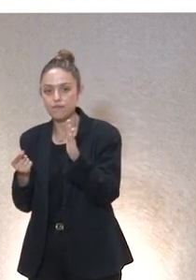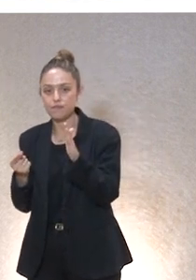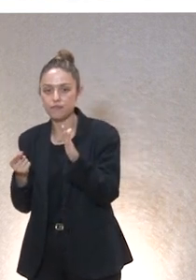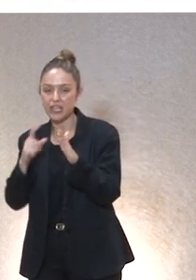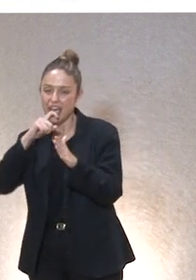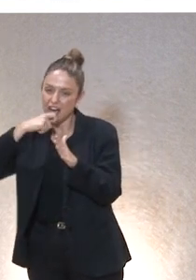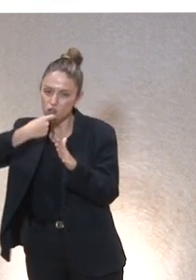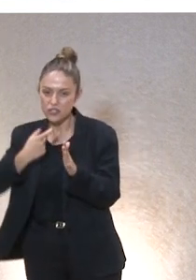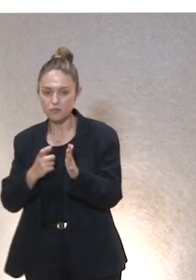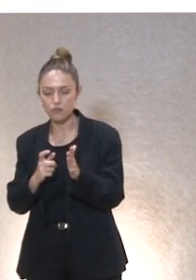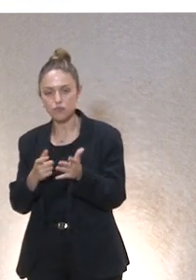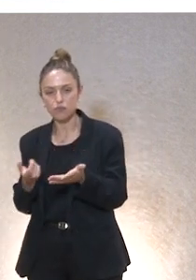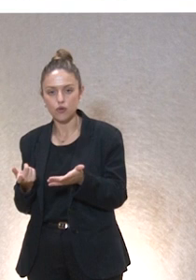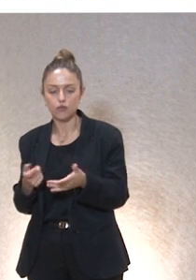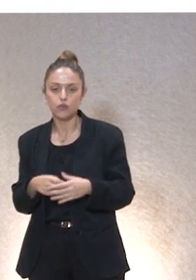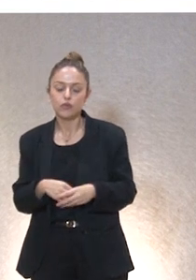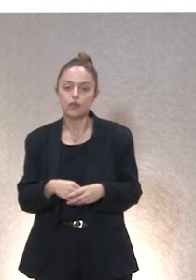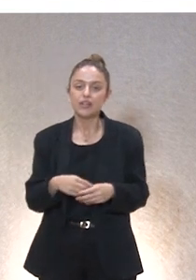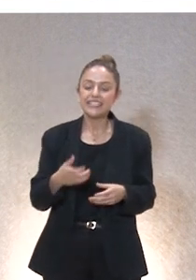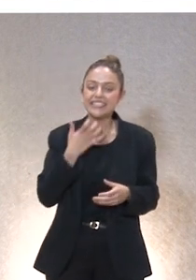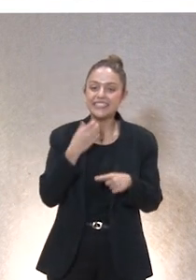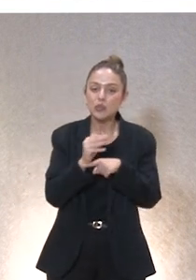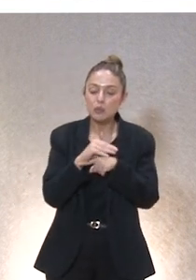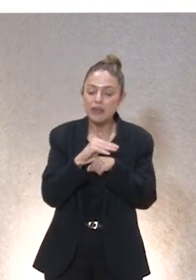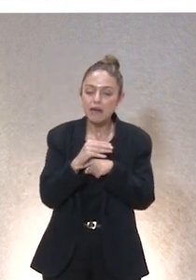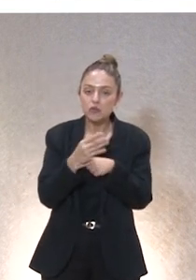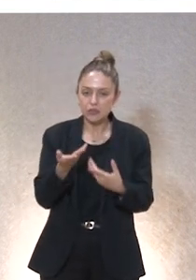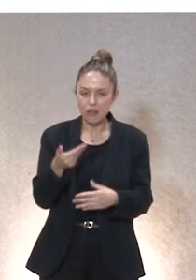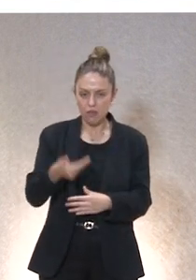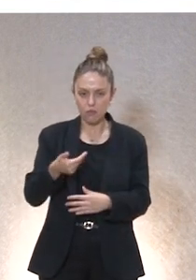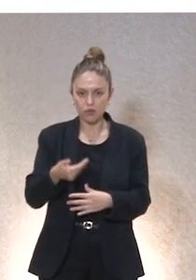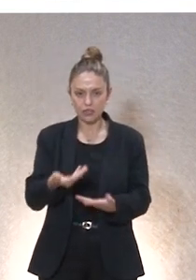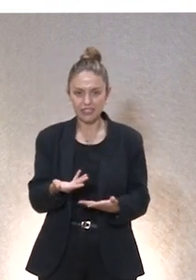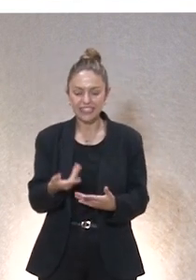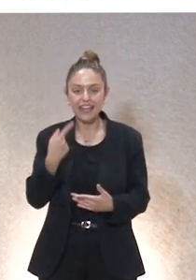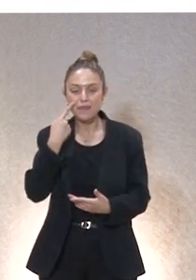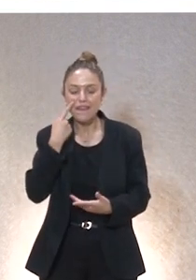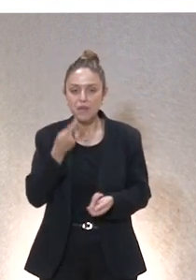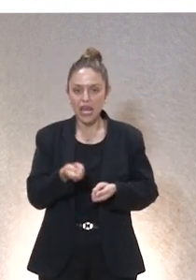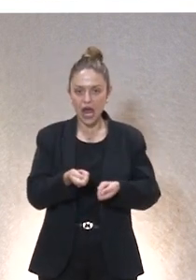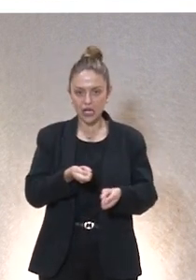Levinas. En cuarto lugar cuando hablamos de cuidado hablamos de algo muy importante hablamos de vigilancia.